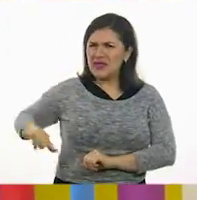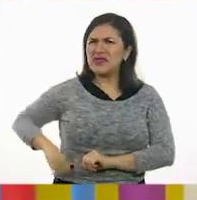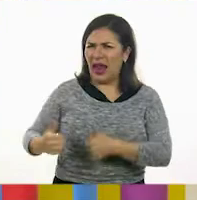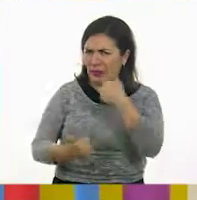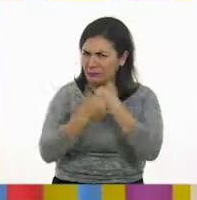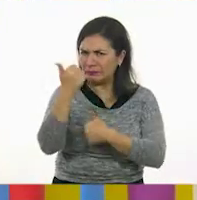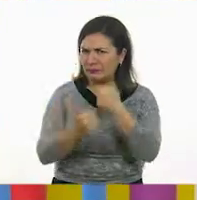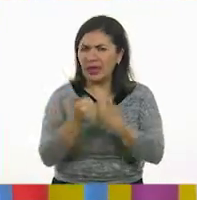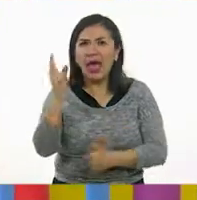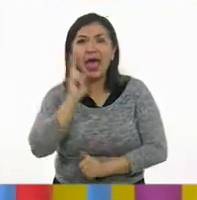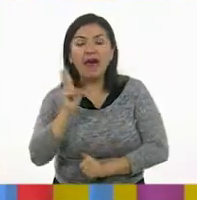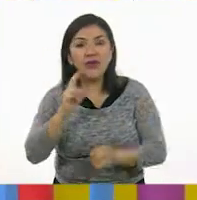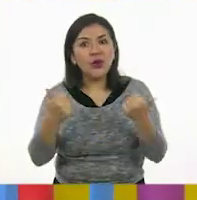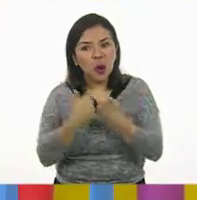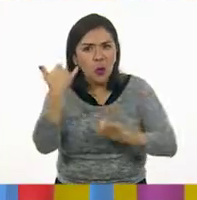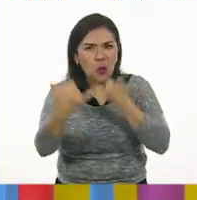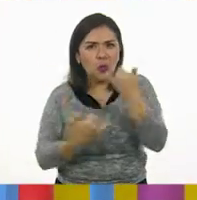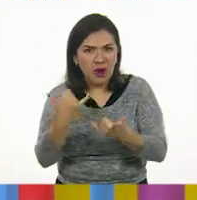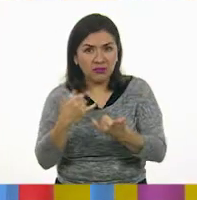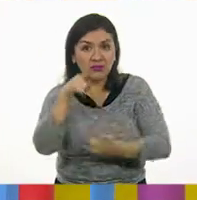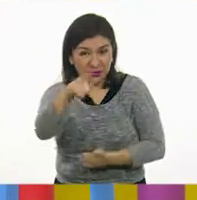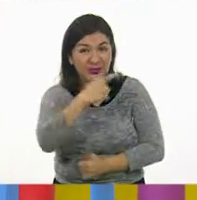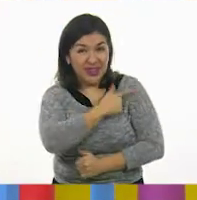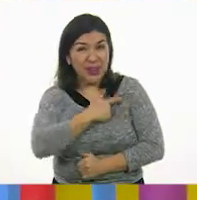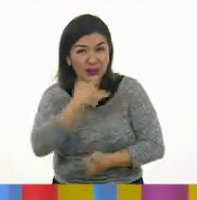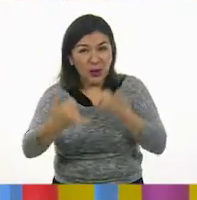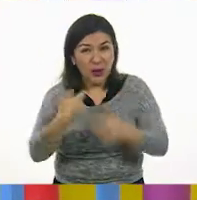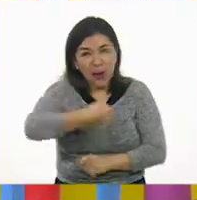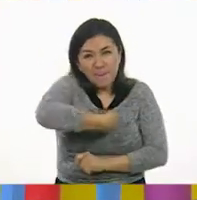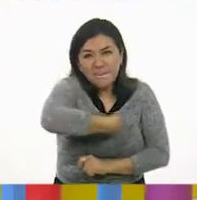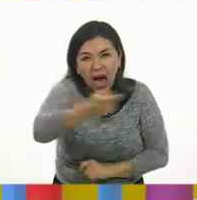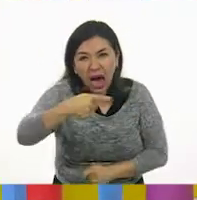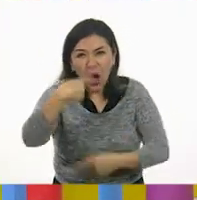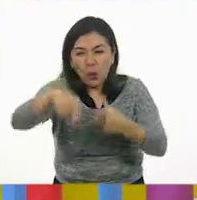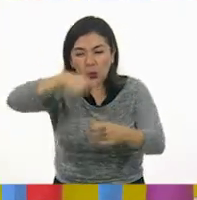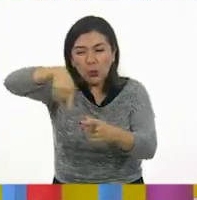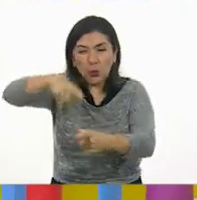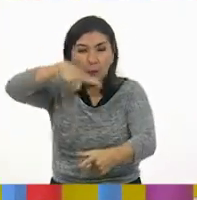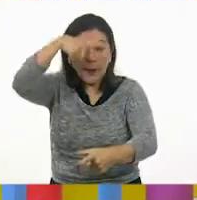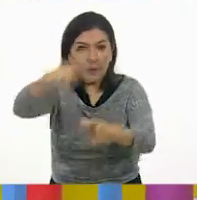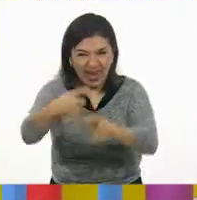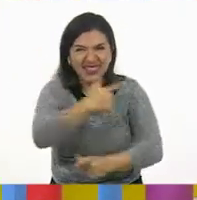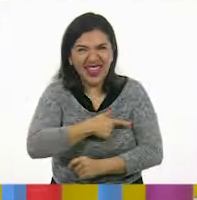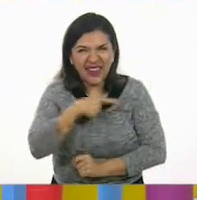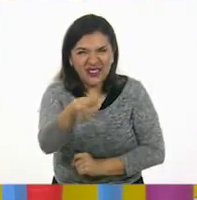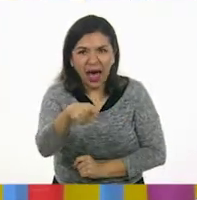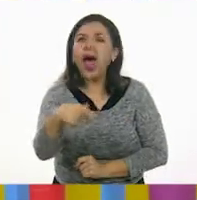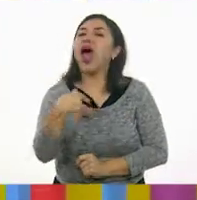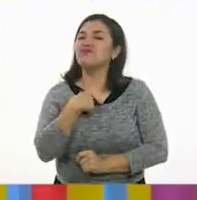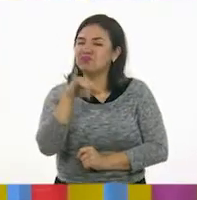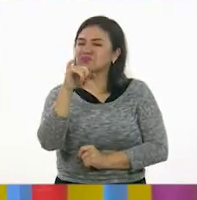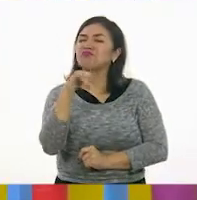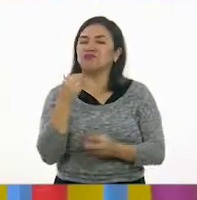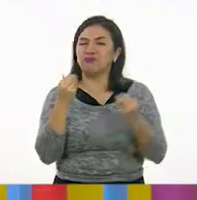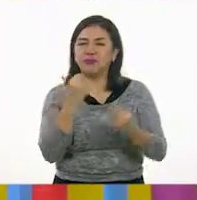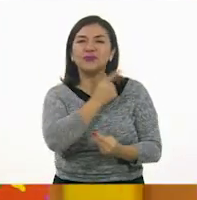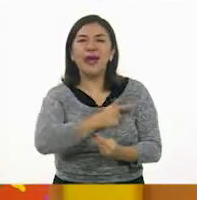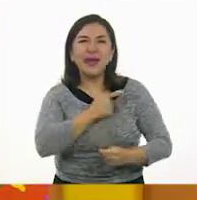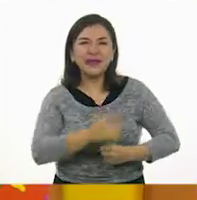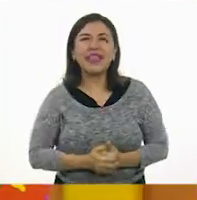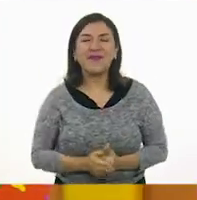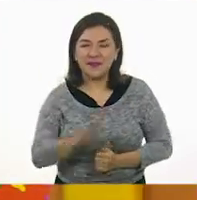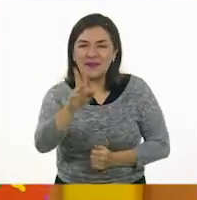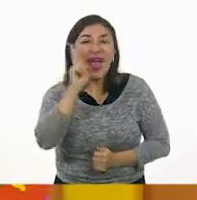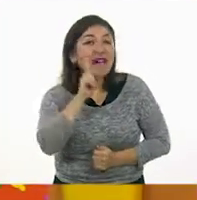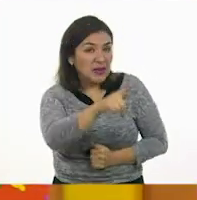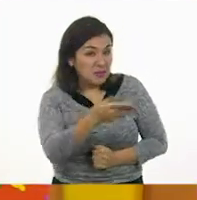reto y además es un buen juego. ¿Les gusta jugar a ensartar los aros? A mí sí, y mucho. ¿Sí? A ver,